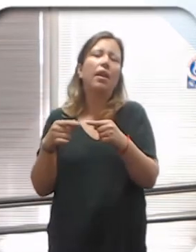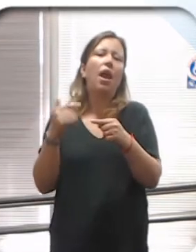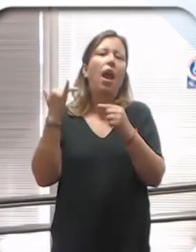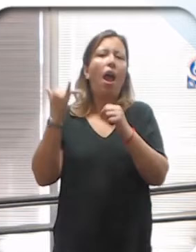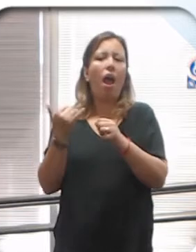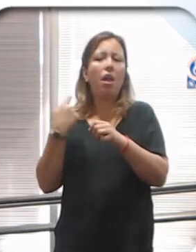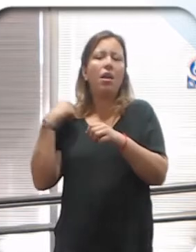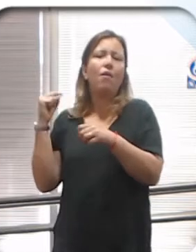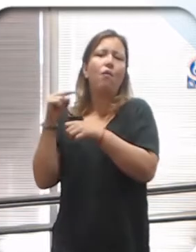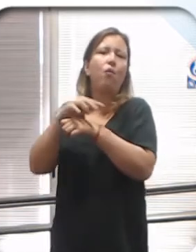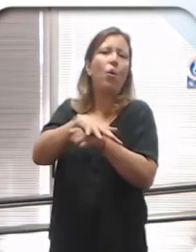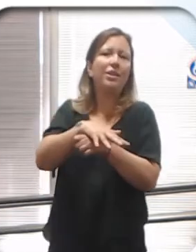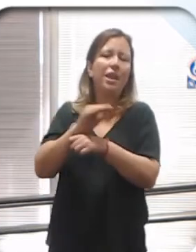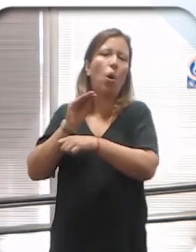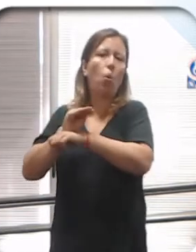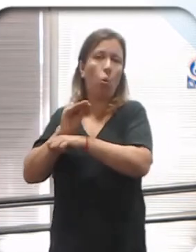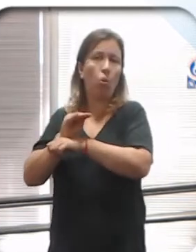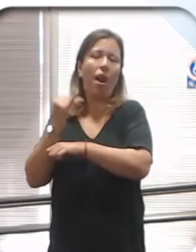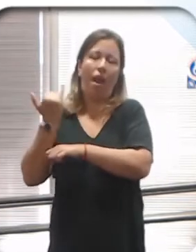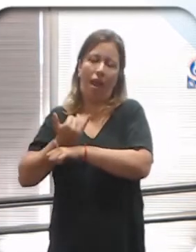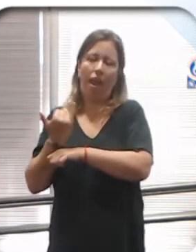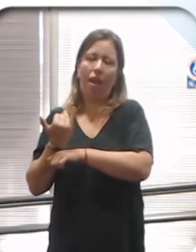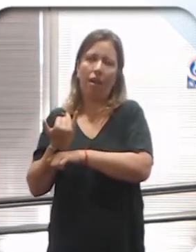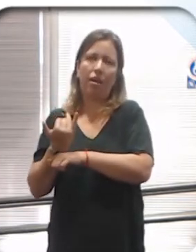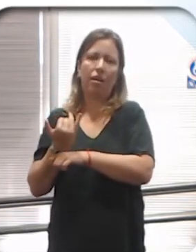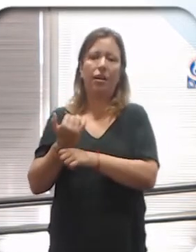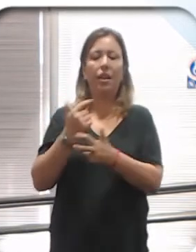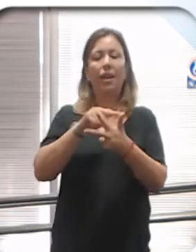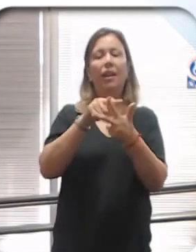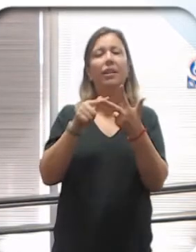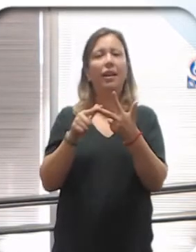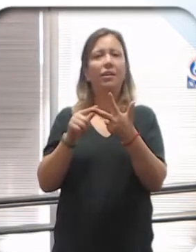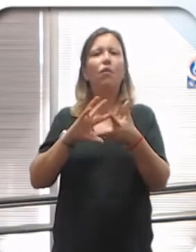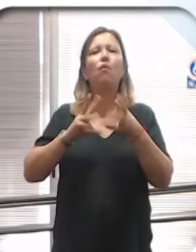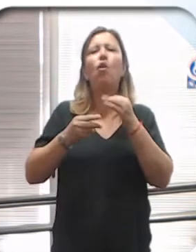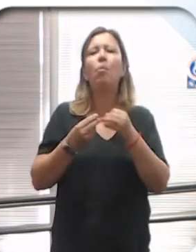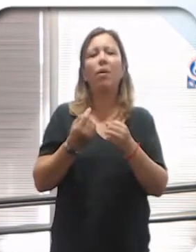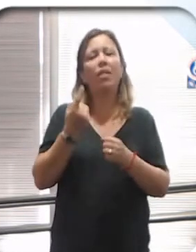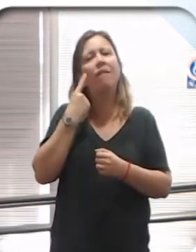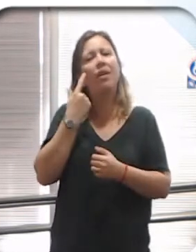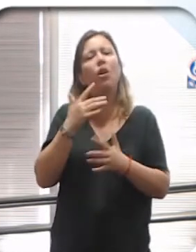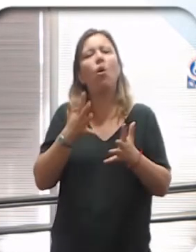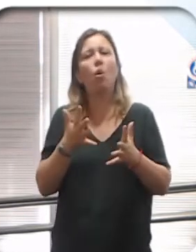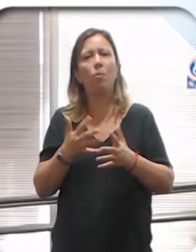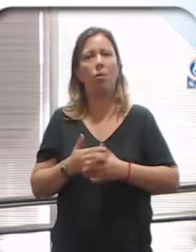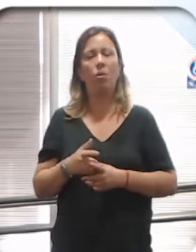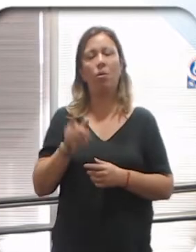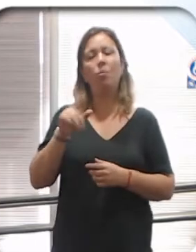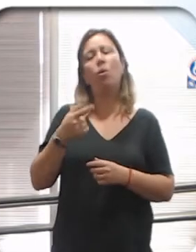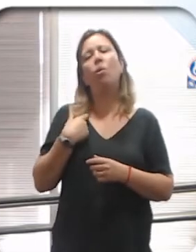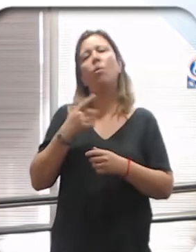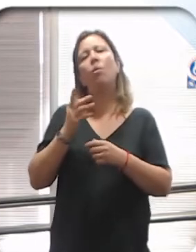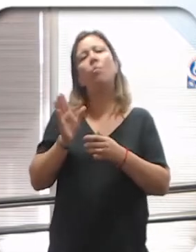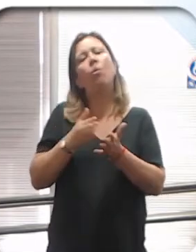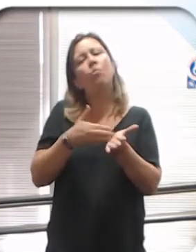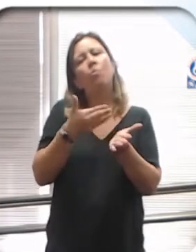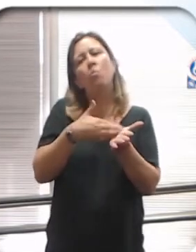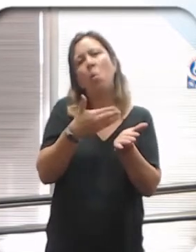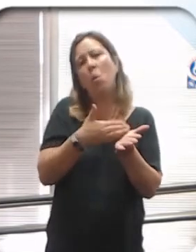fuertes influencias culturales. Y hay tres modelos de encararla. El modelo caritativo,